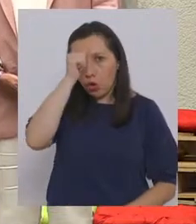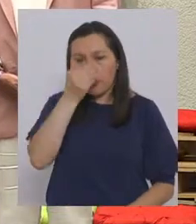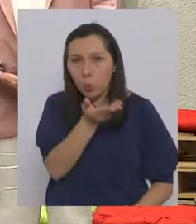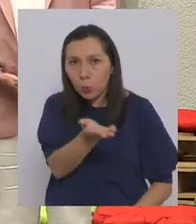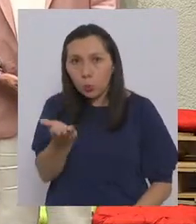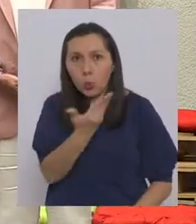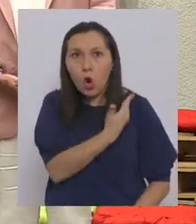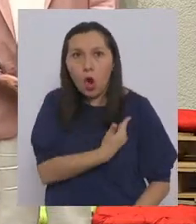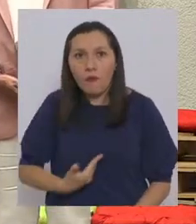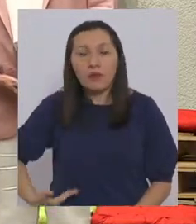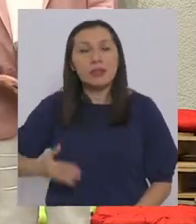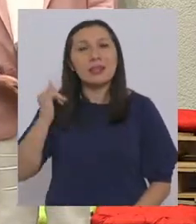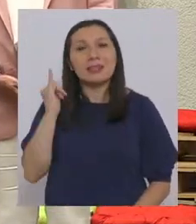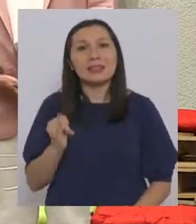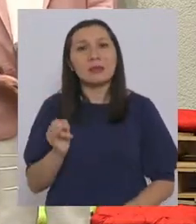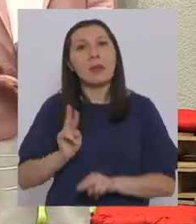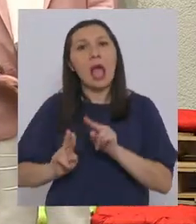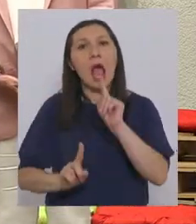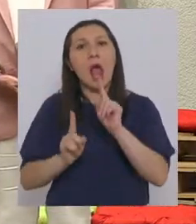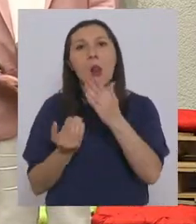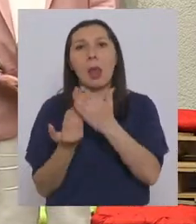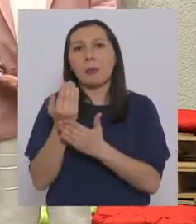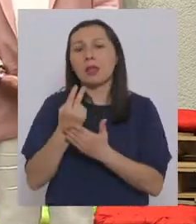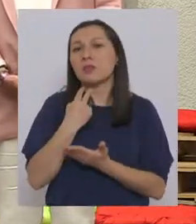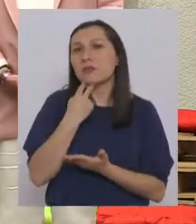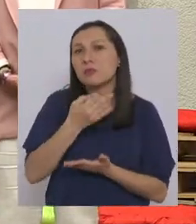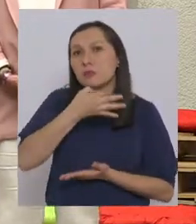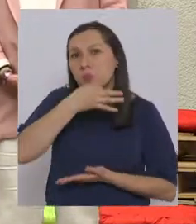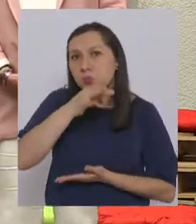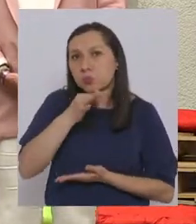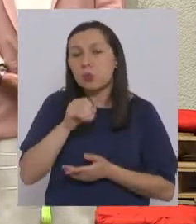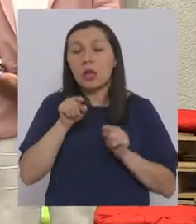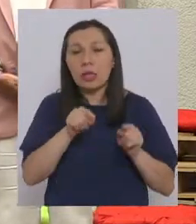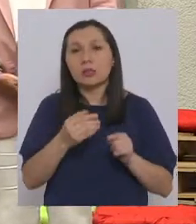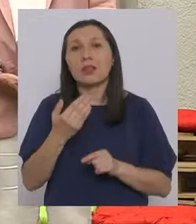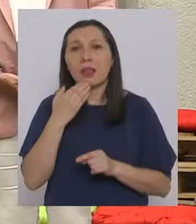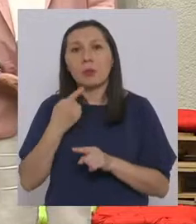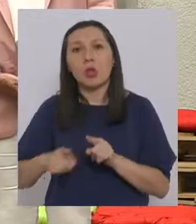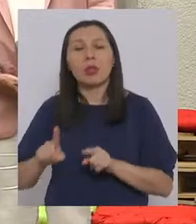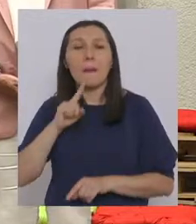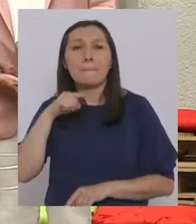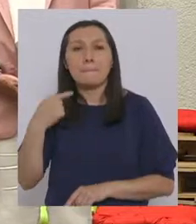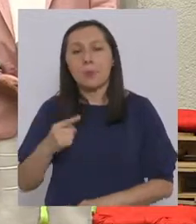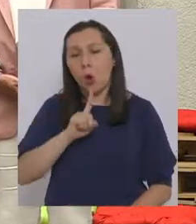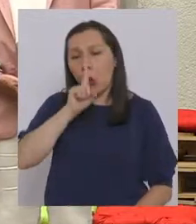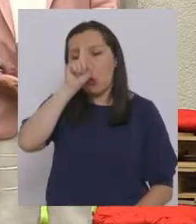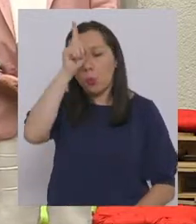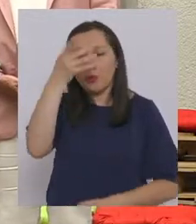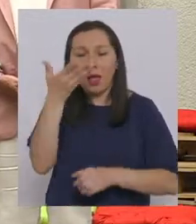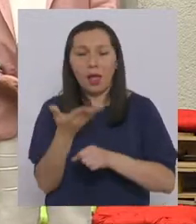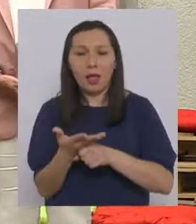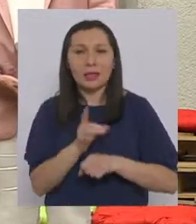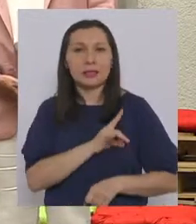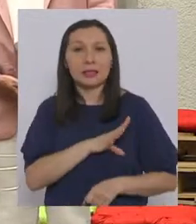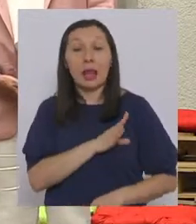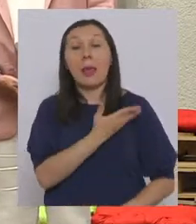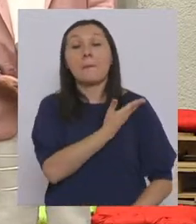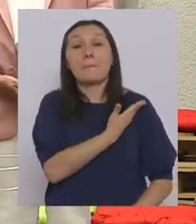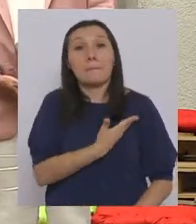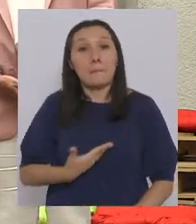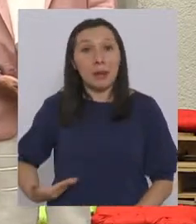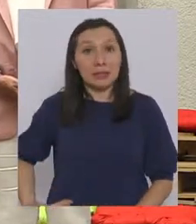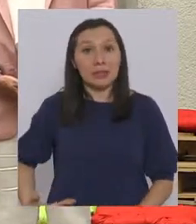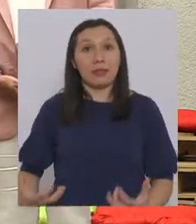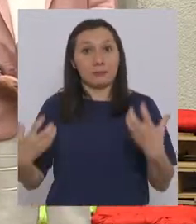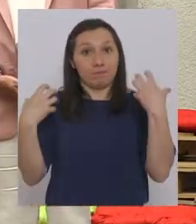gobierno, generalmente se realizan algunas vocerías, eso y también lo otro consultarle por una tradición que hay en nuestro país de que el presidente en